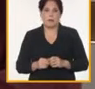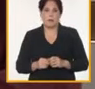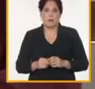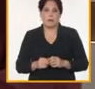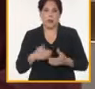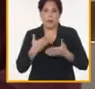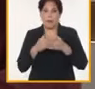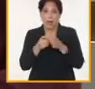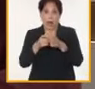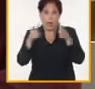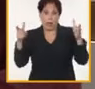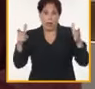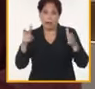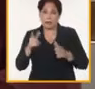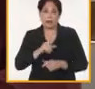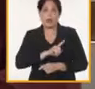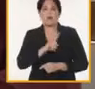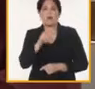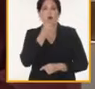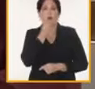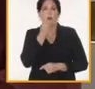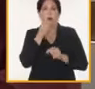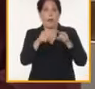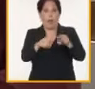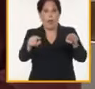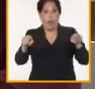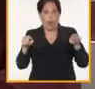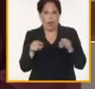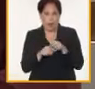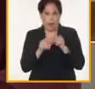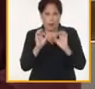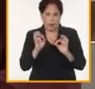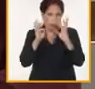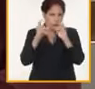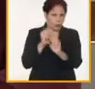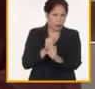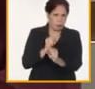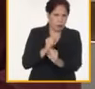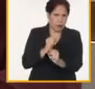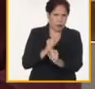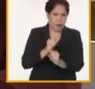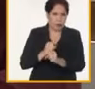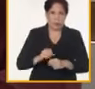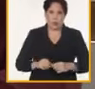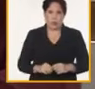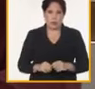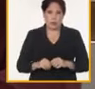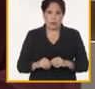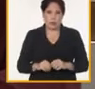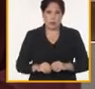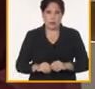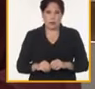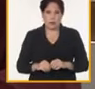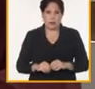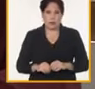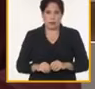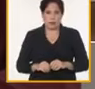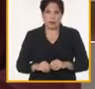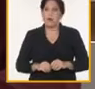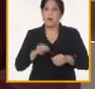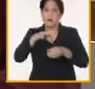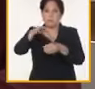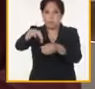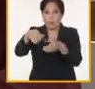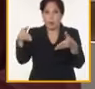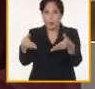si bien no puede tener un área por el número de trabajadores que no pueda ser bien atendida o puede tener un organopónico